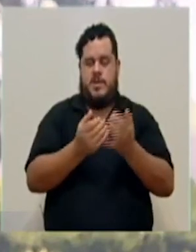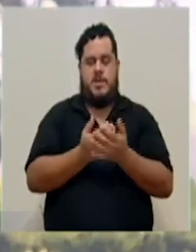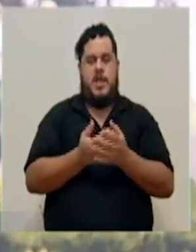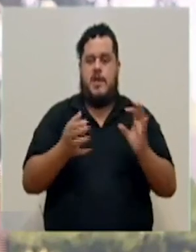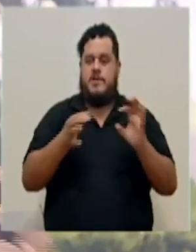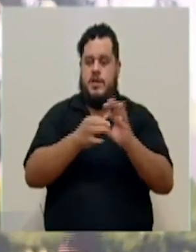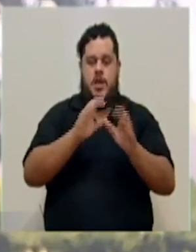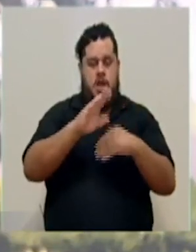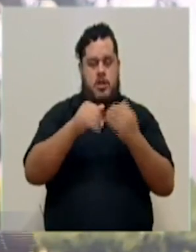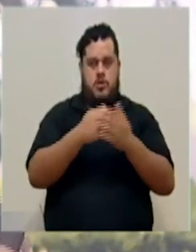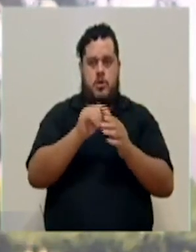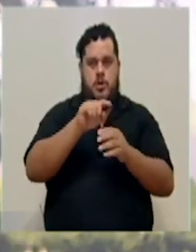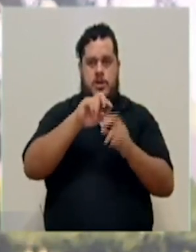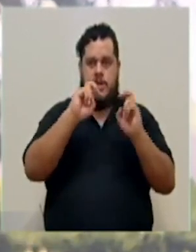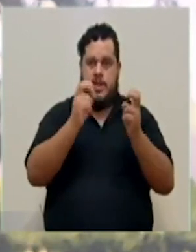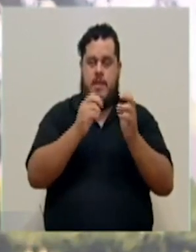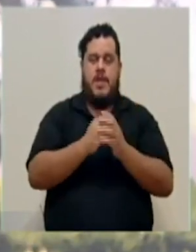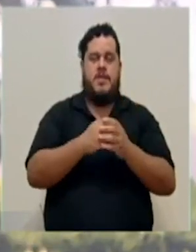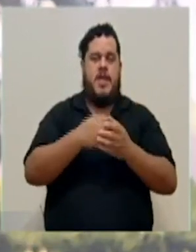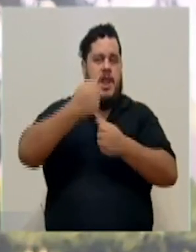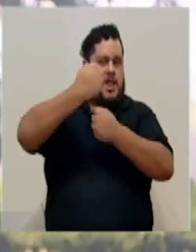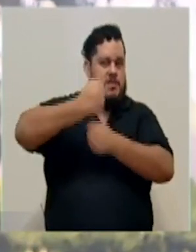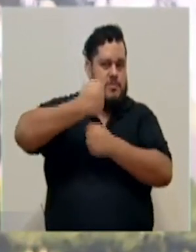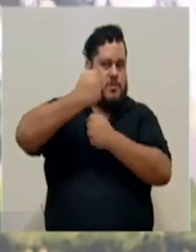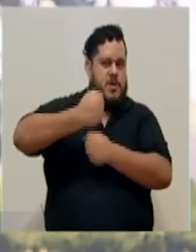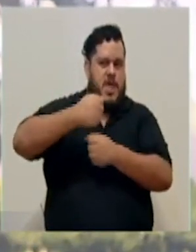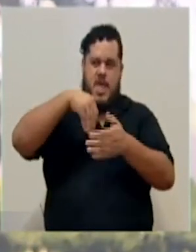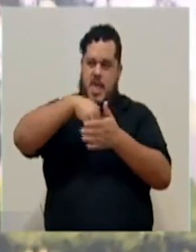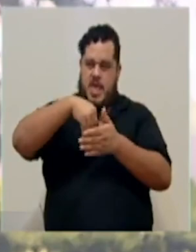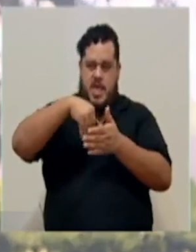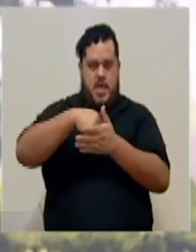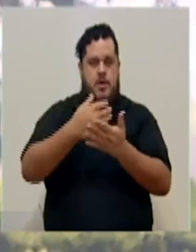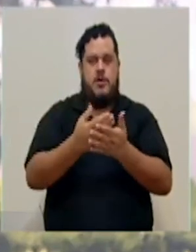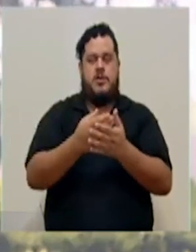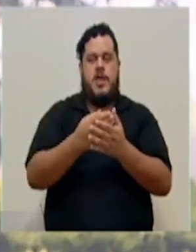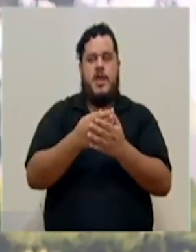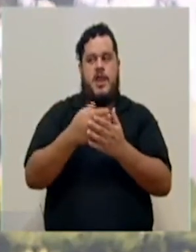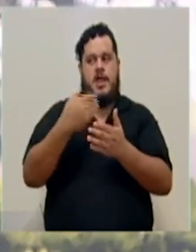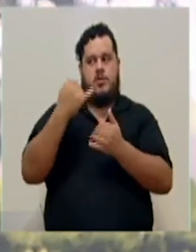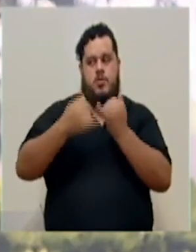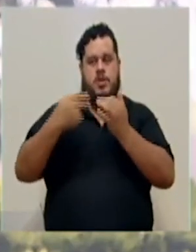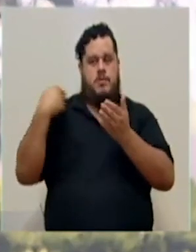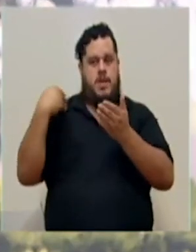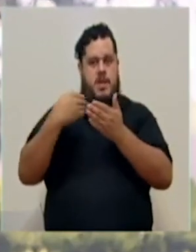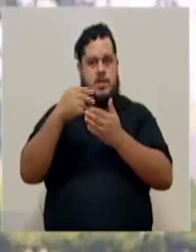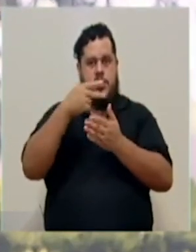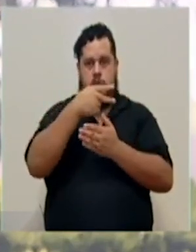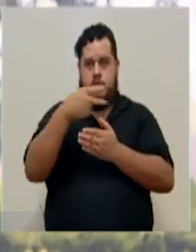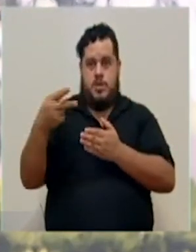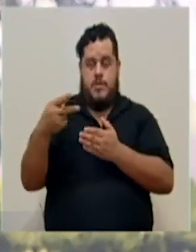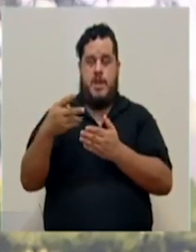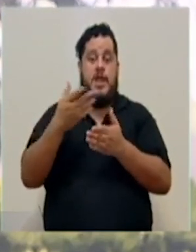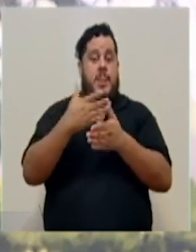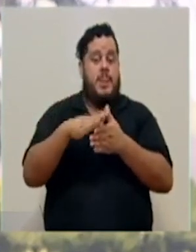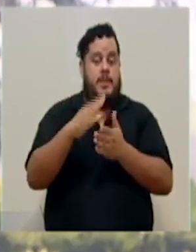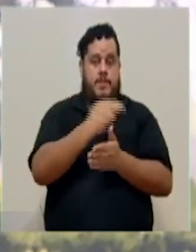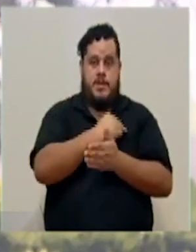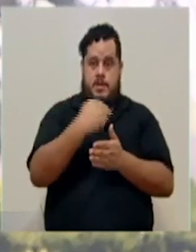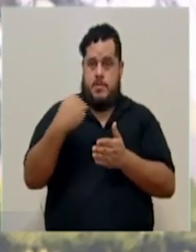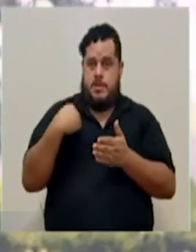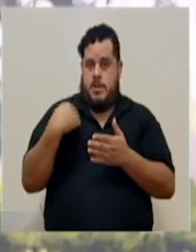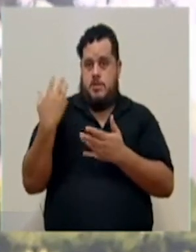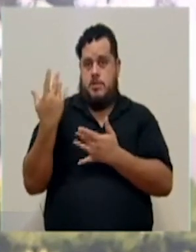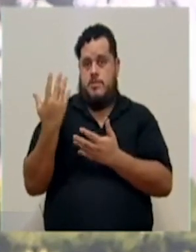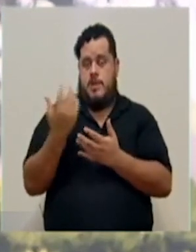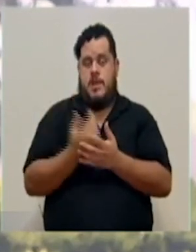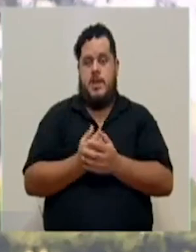todo este tema, los bloqueos y manifestaciones que se han dado durante las últimas dos semanas, queríamos consultarle si de parte del Ministerio esperarían